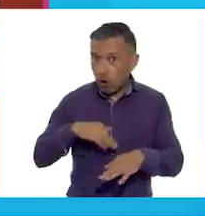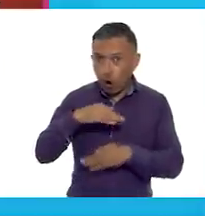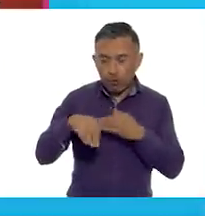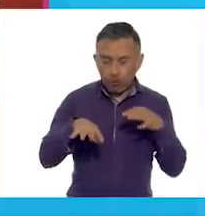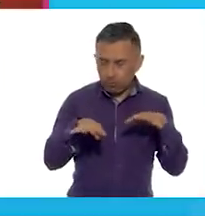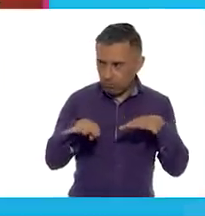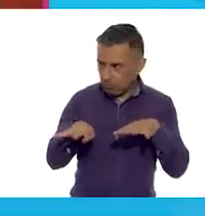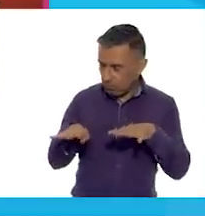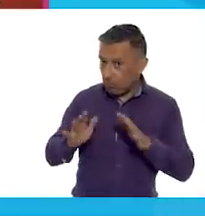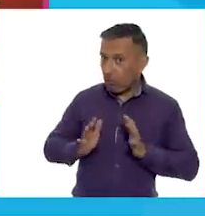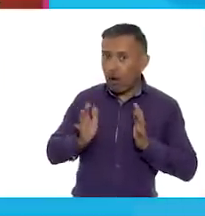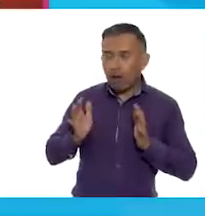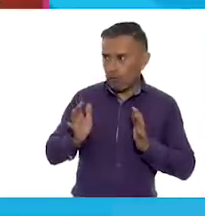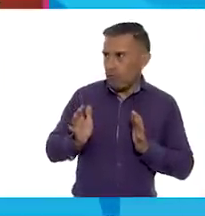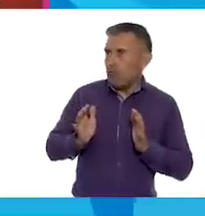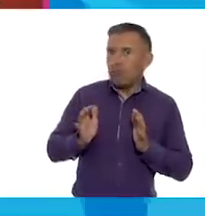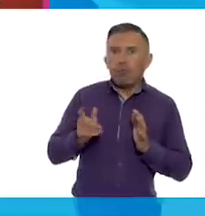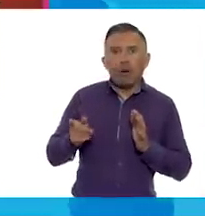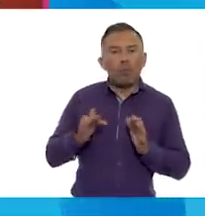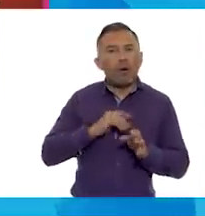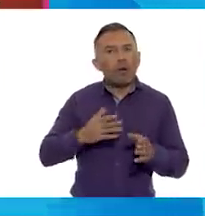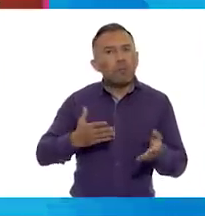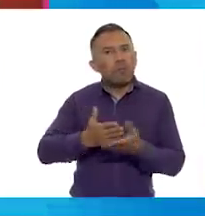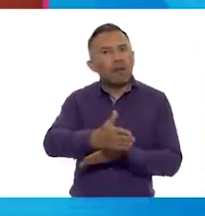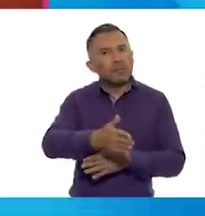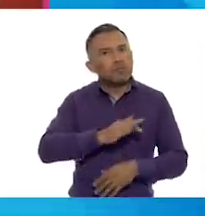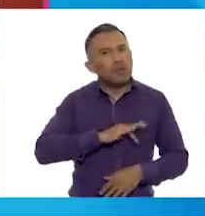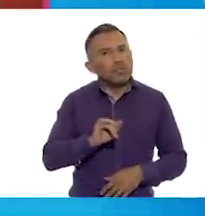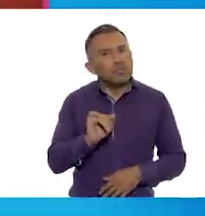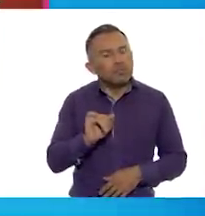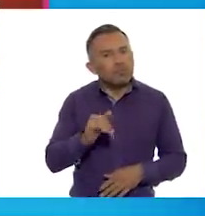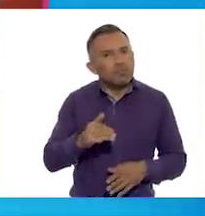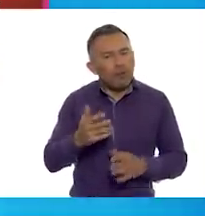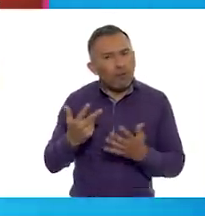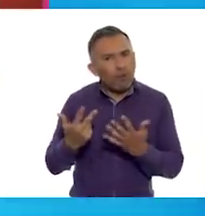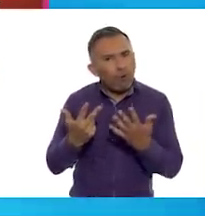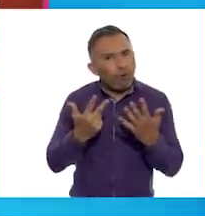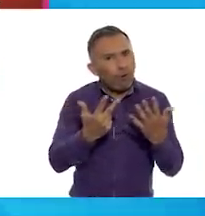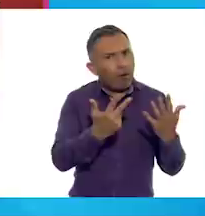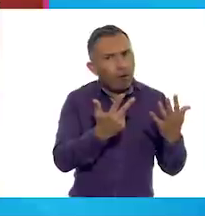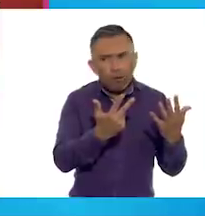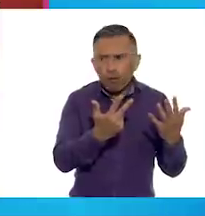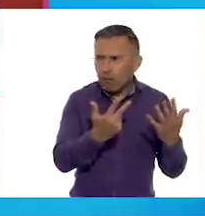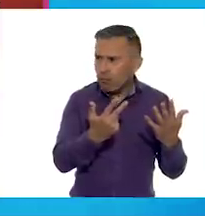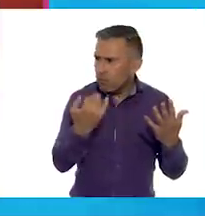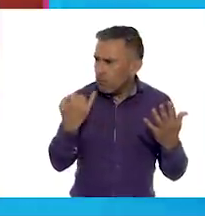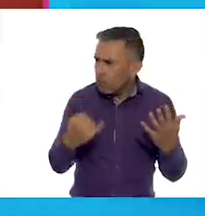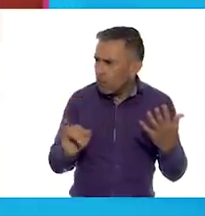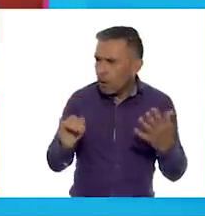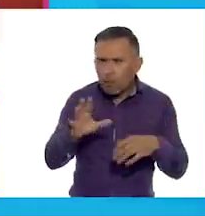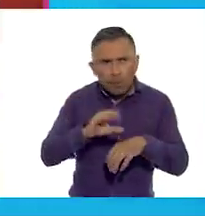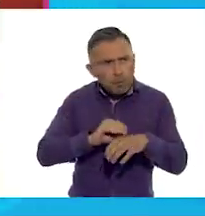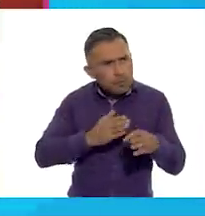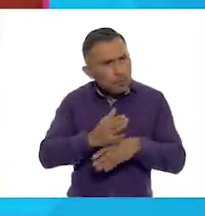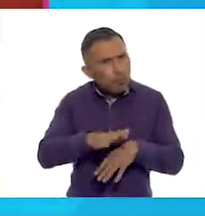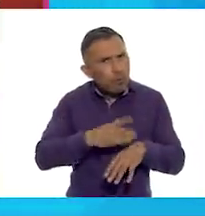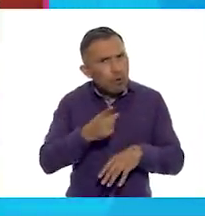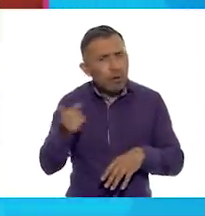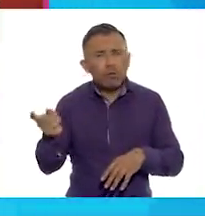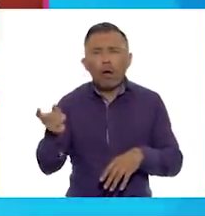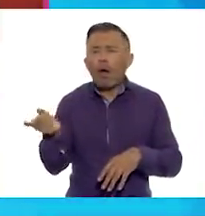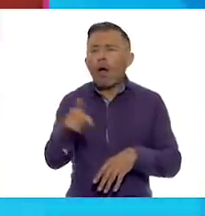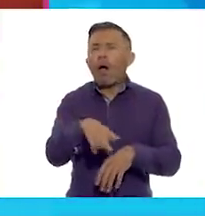¡Sí, los dejaron pasar por la senda! ¿Por qué creen? Pues porque eran amigos del león. Bebieron, se